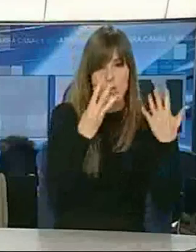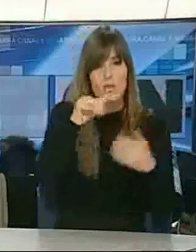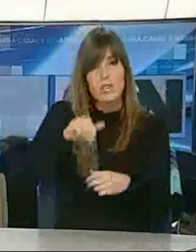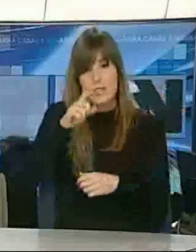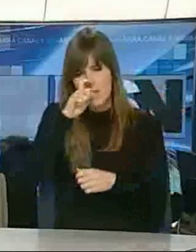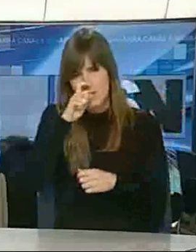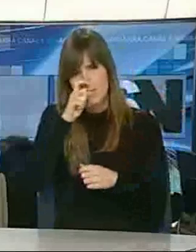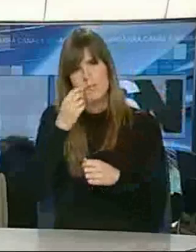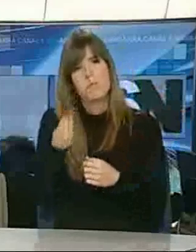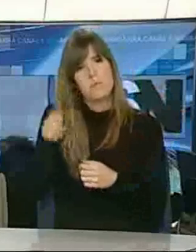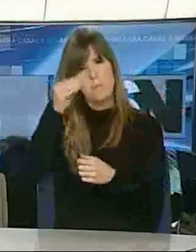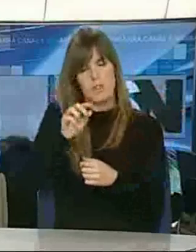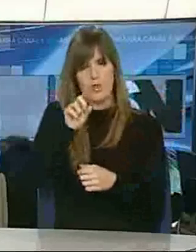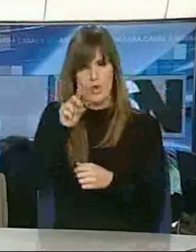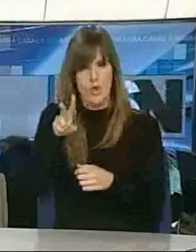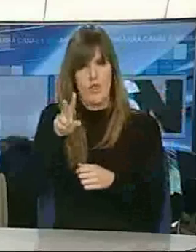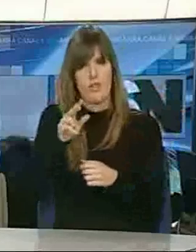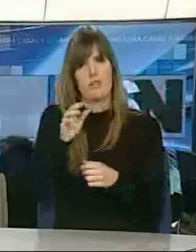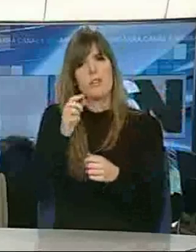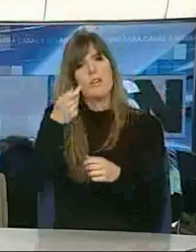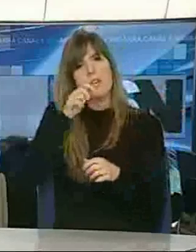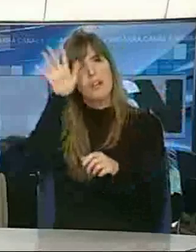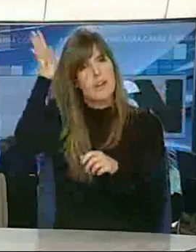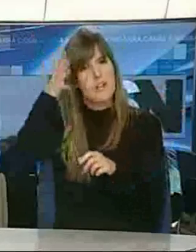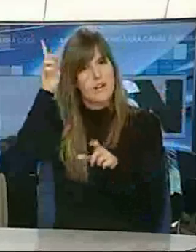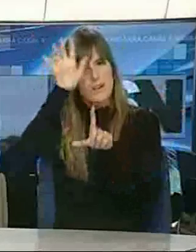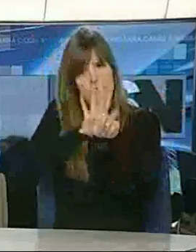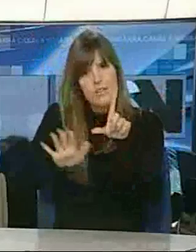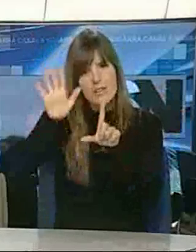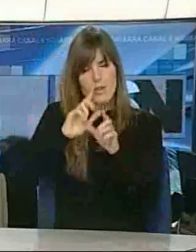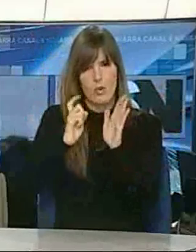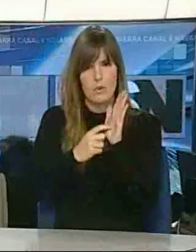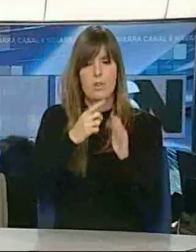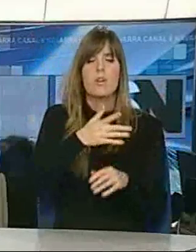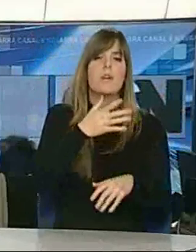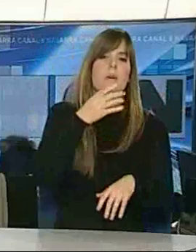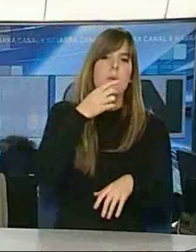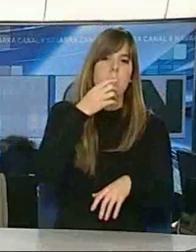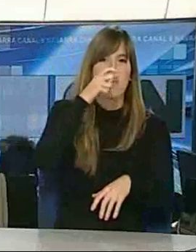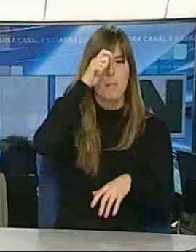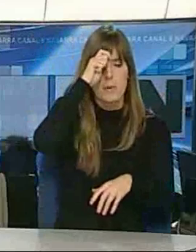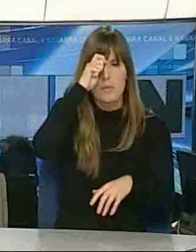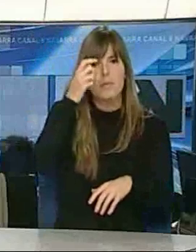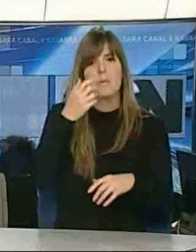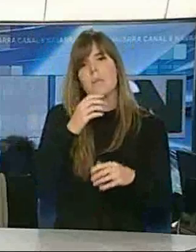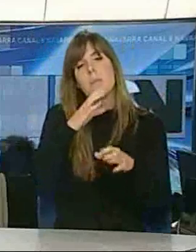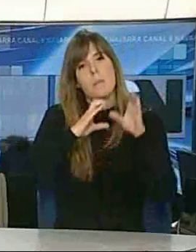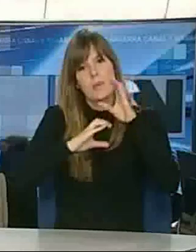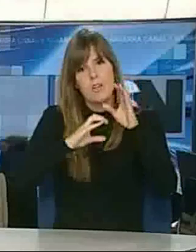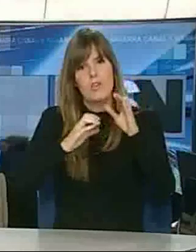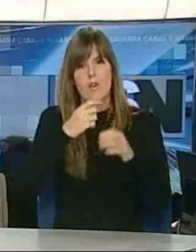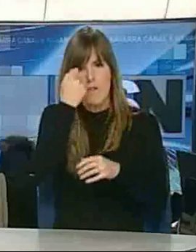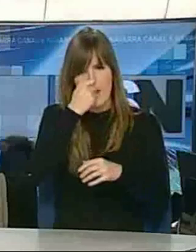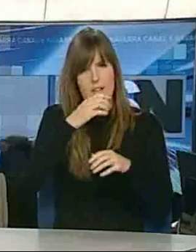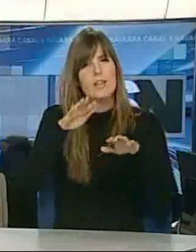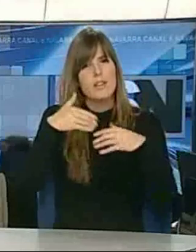este año se amplíe a 12 centros más a lo largo de todo Navarra. Además de Pamplona, Mendillorri y Barañain ofertarán enseñanza en inglés los